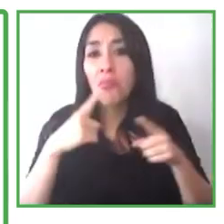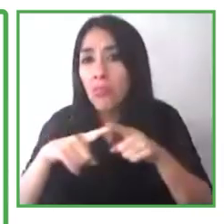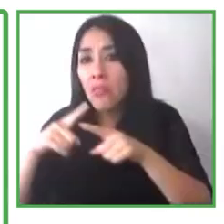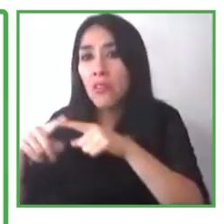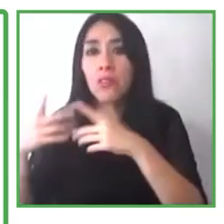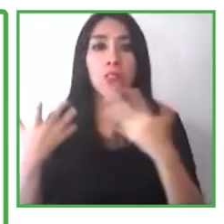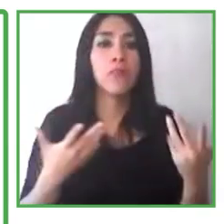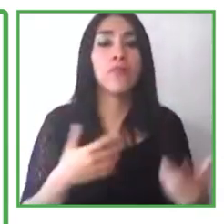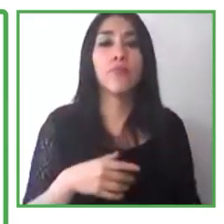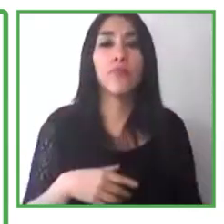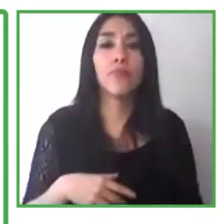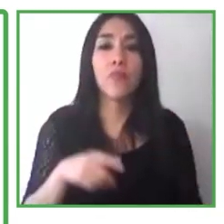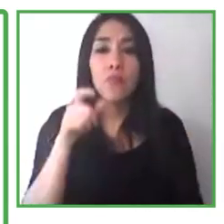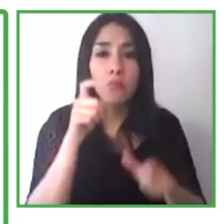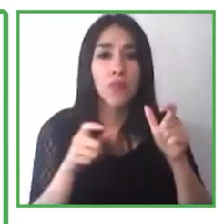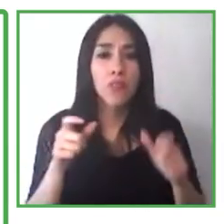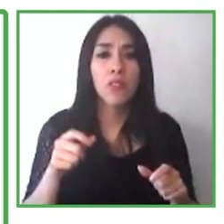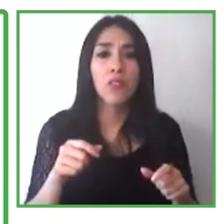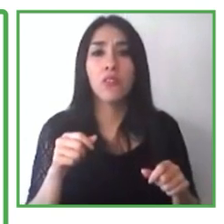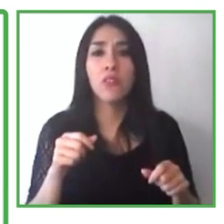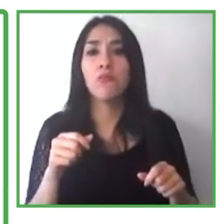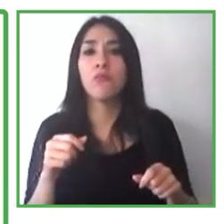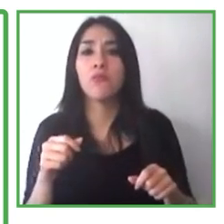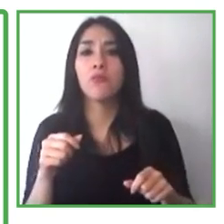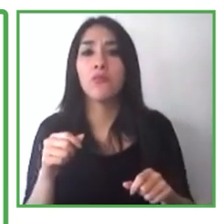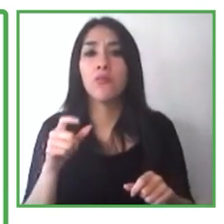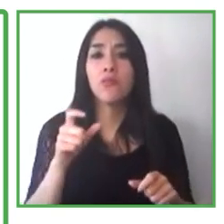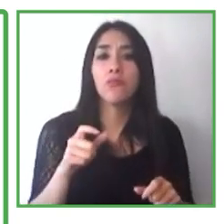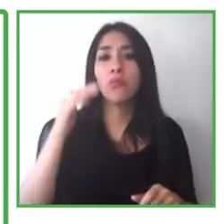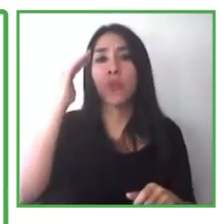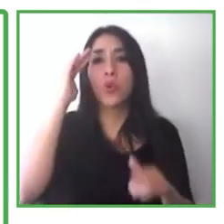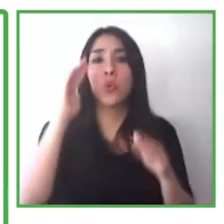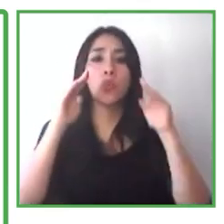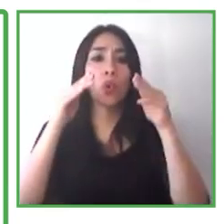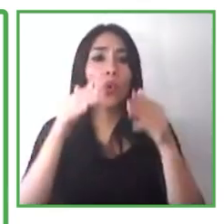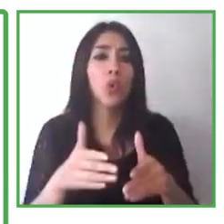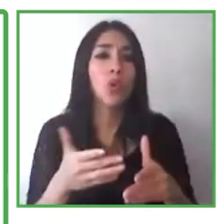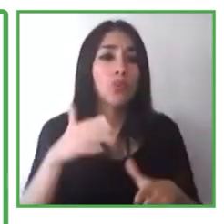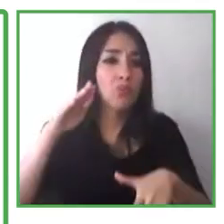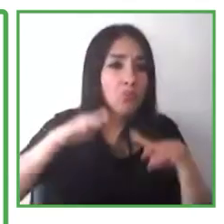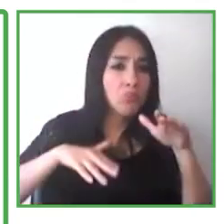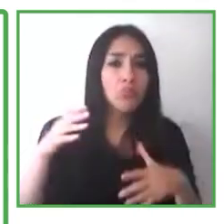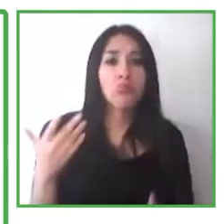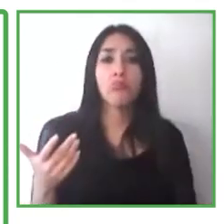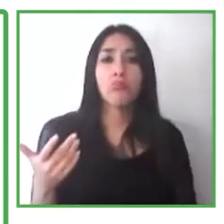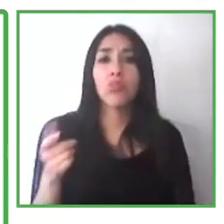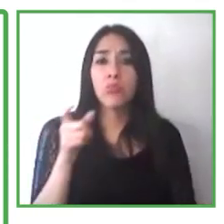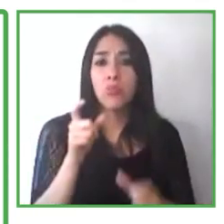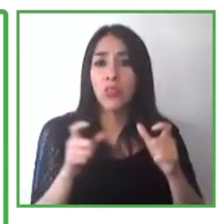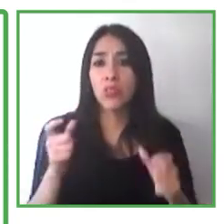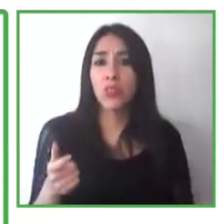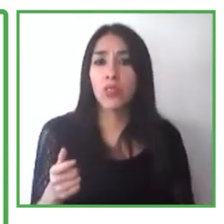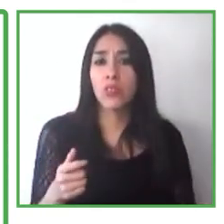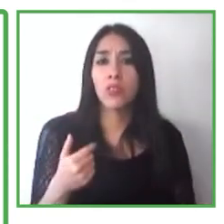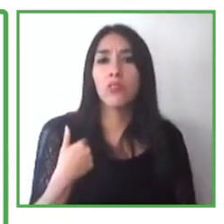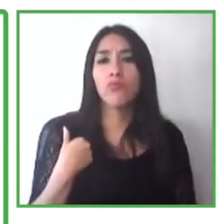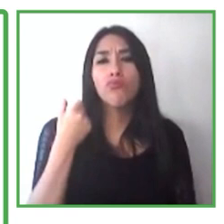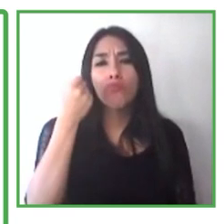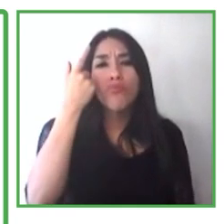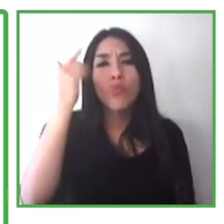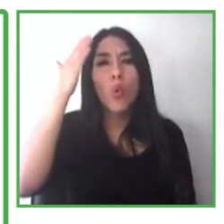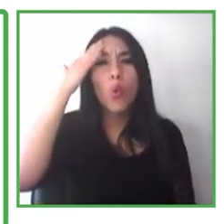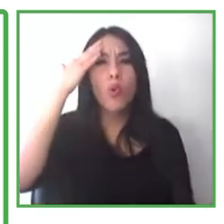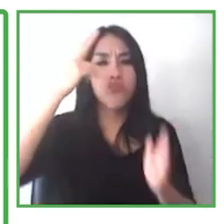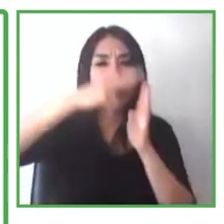con dislexia, personas con autismo, personas con hiperactividad, pero son distintos enfoques, pero si